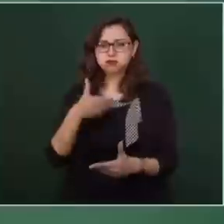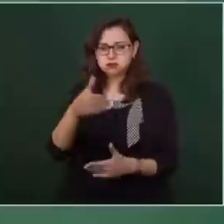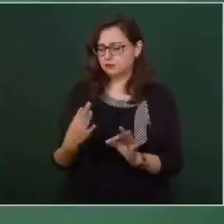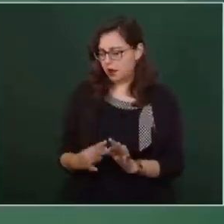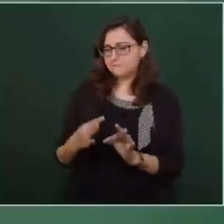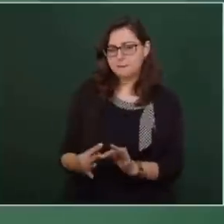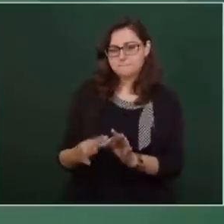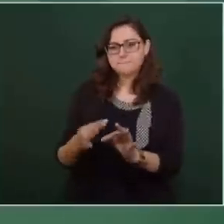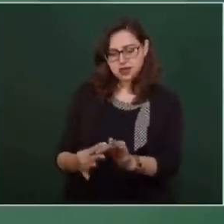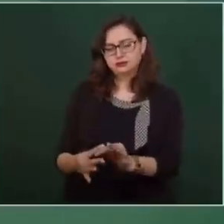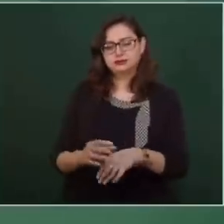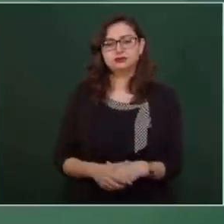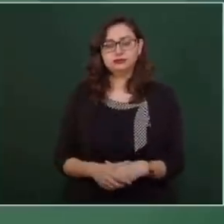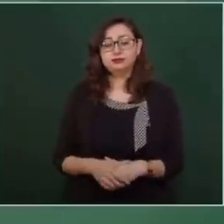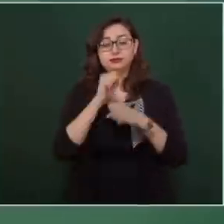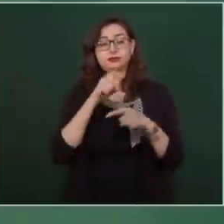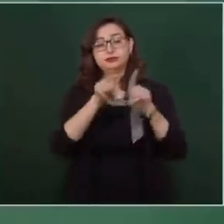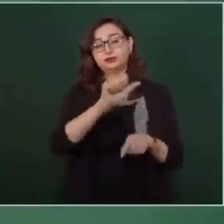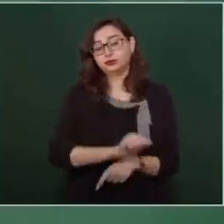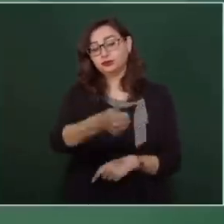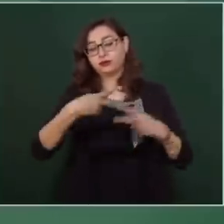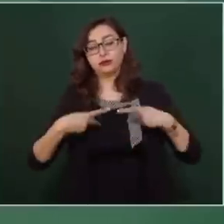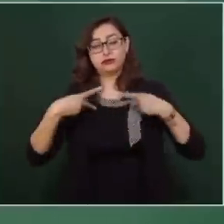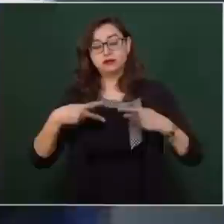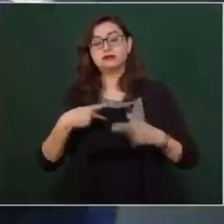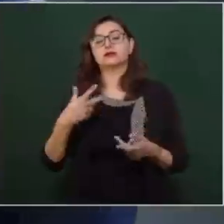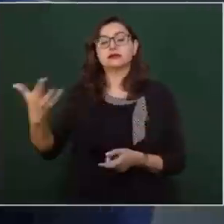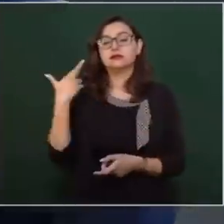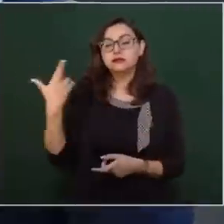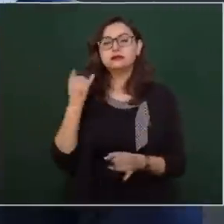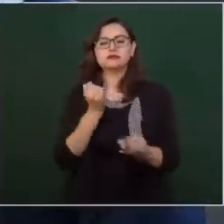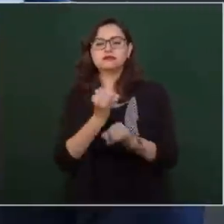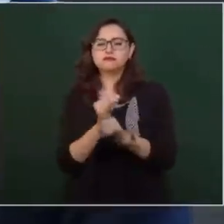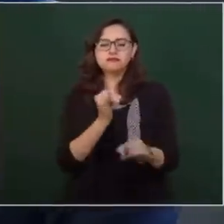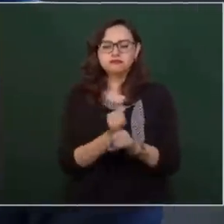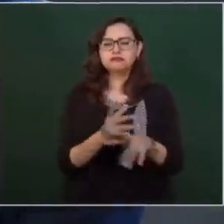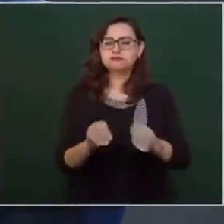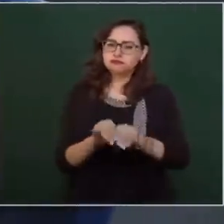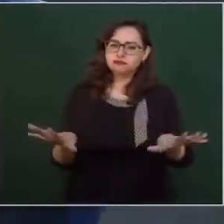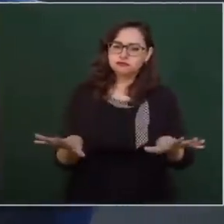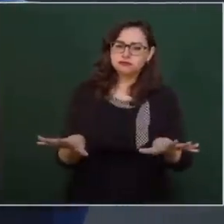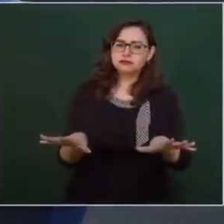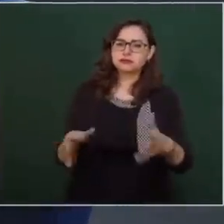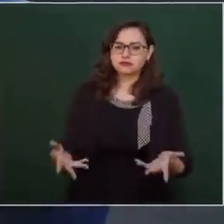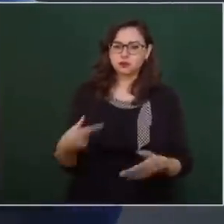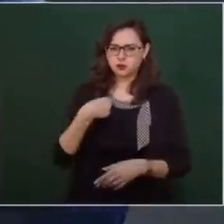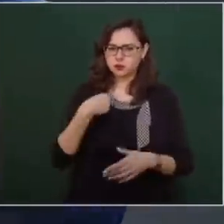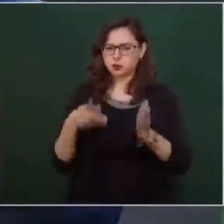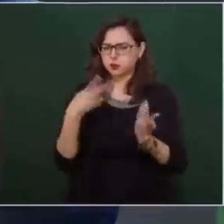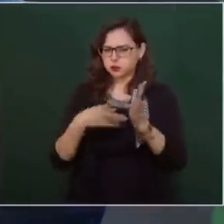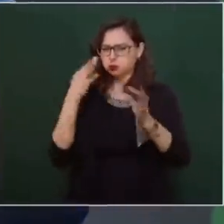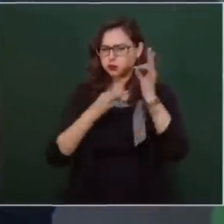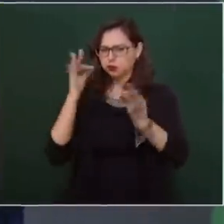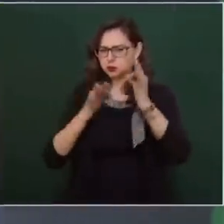pasión. Otro comentarista de radio y de redes, que yo lo estoy promoviendo,